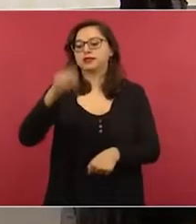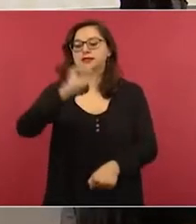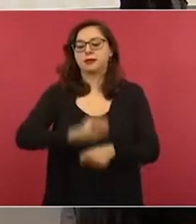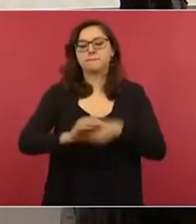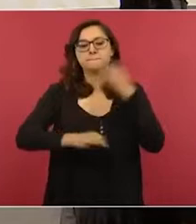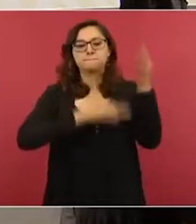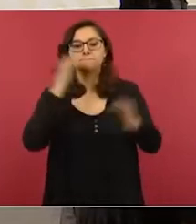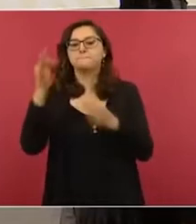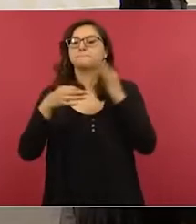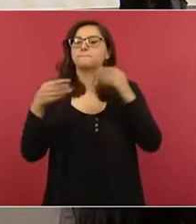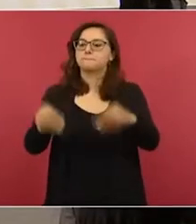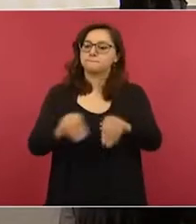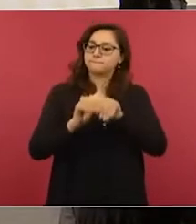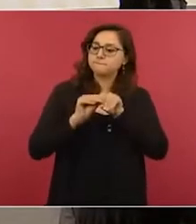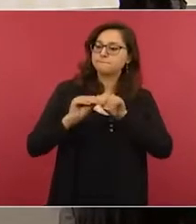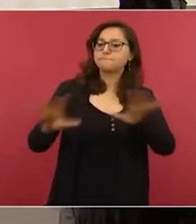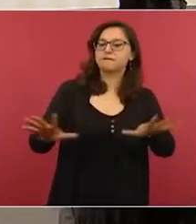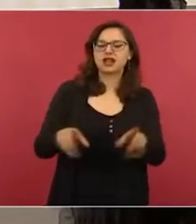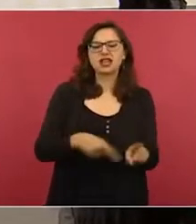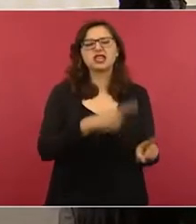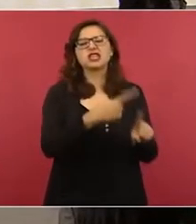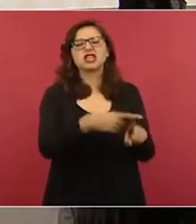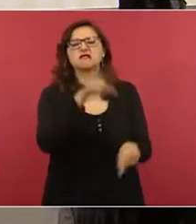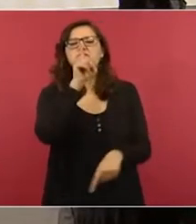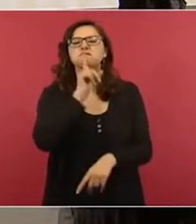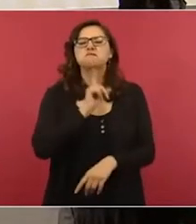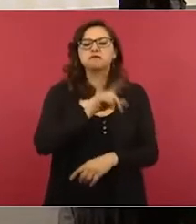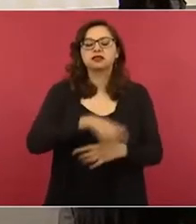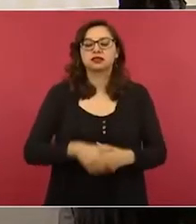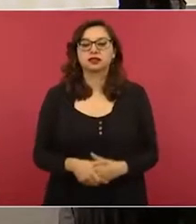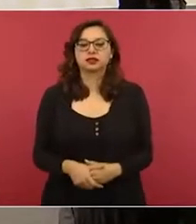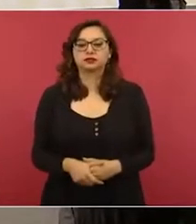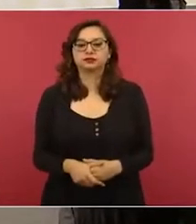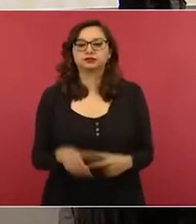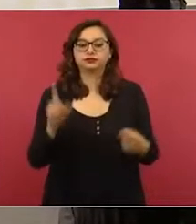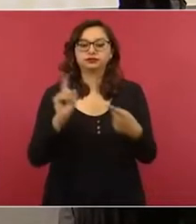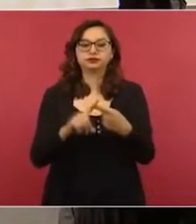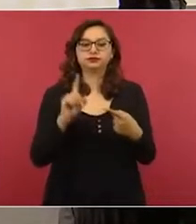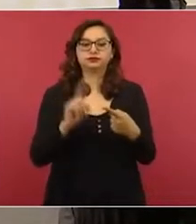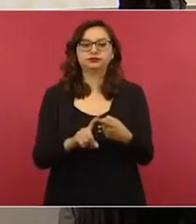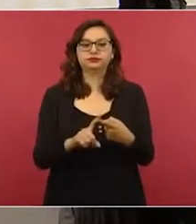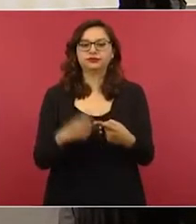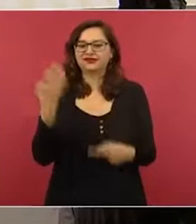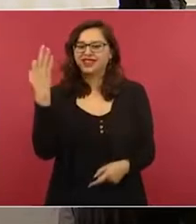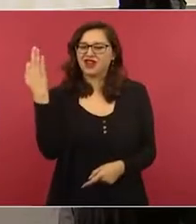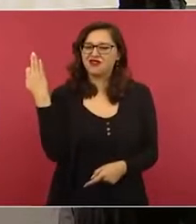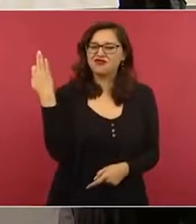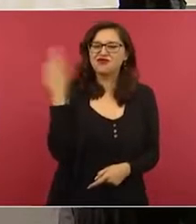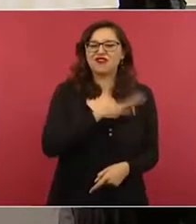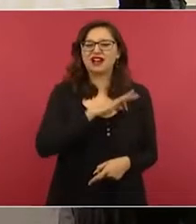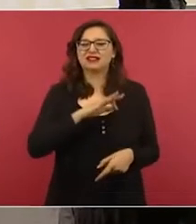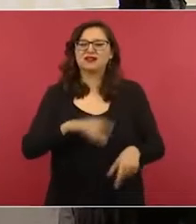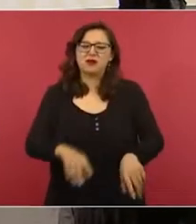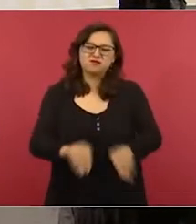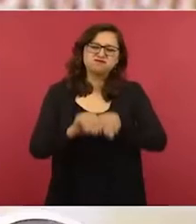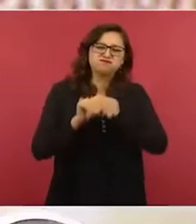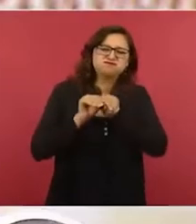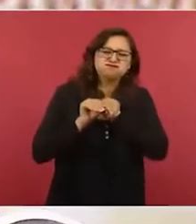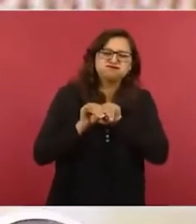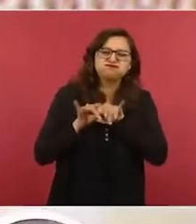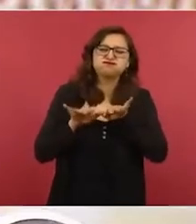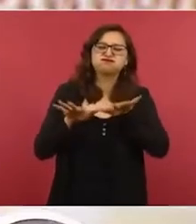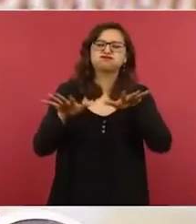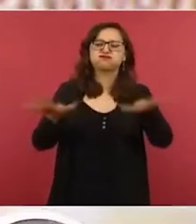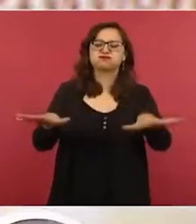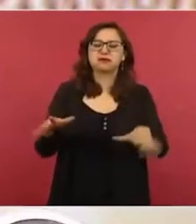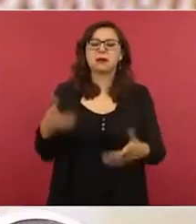del 2022. Primera noticia, se propaga noticia falsa y se acusa a